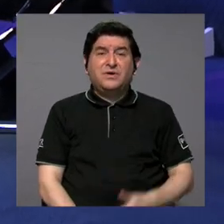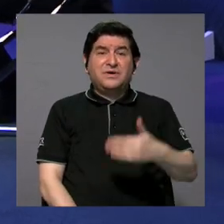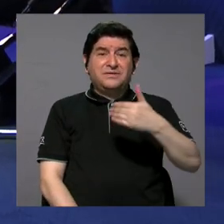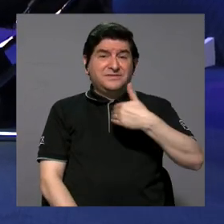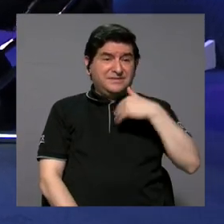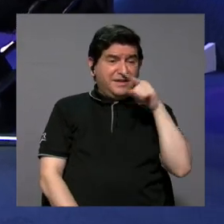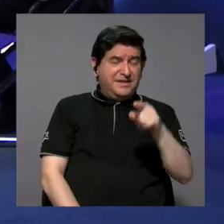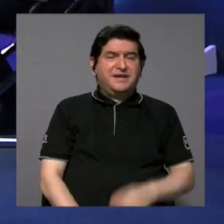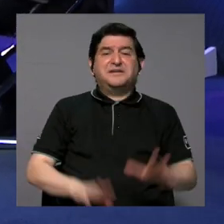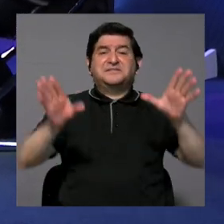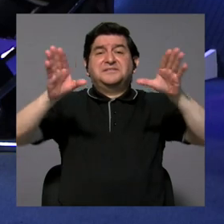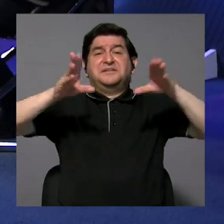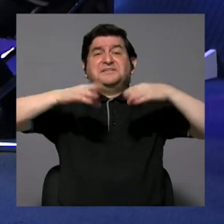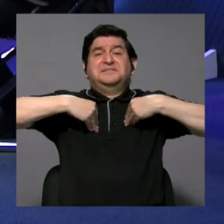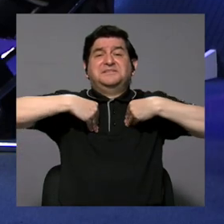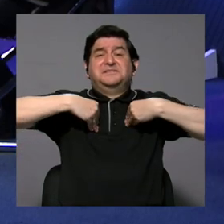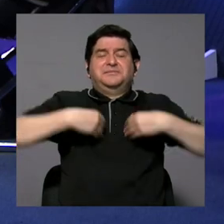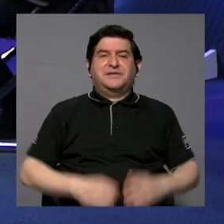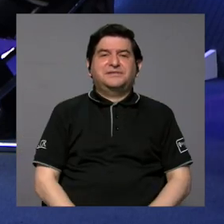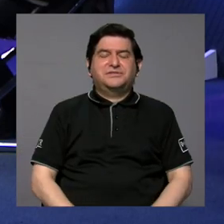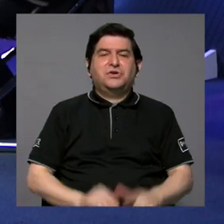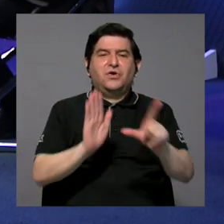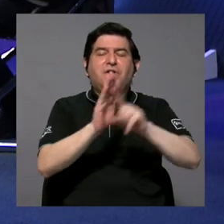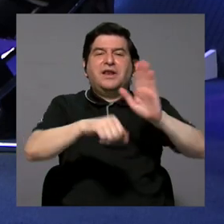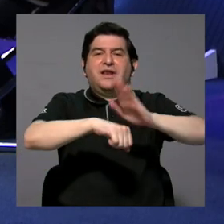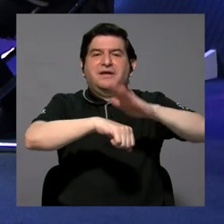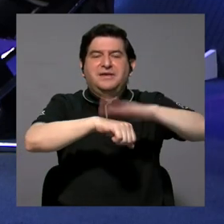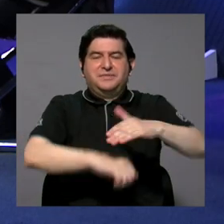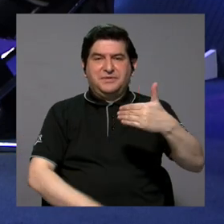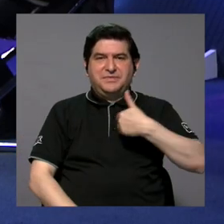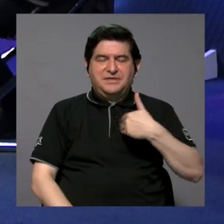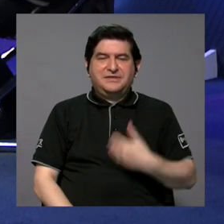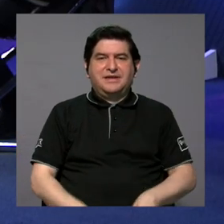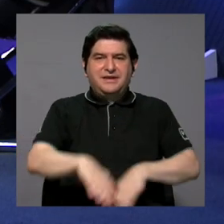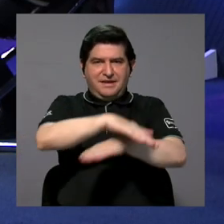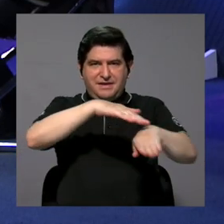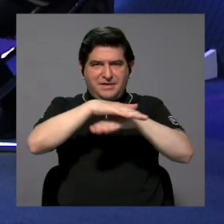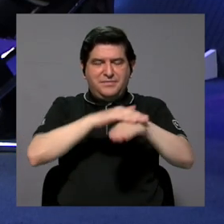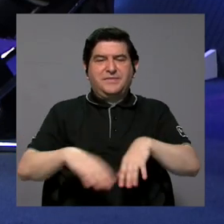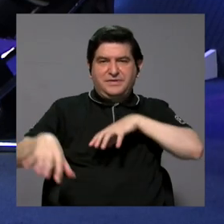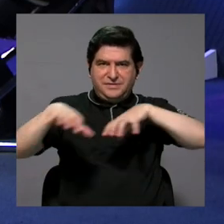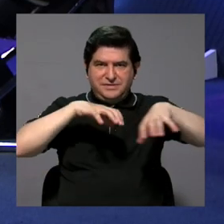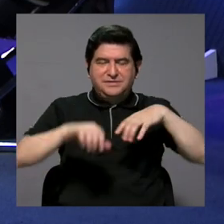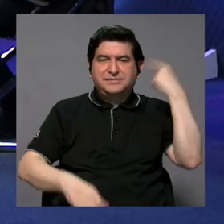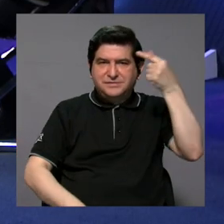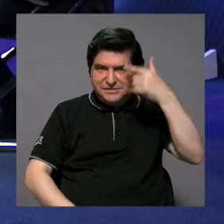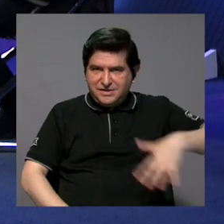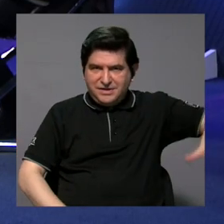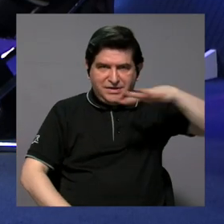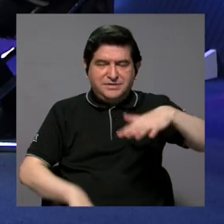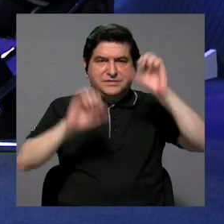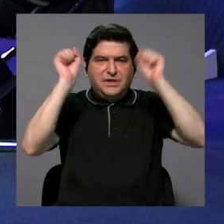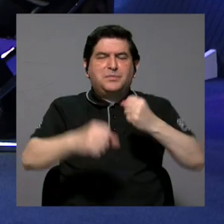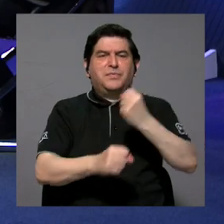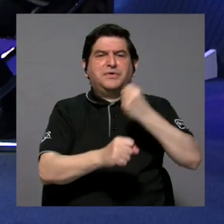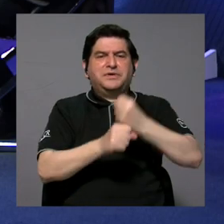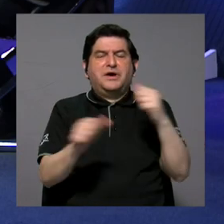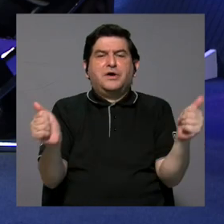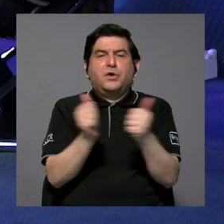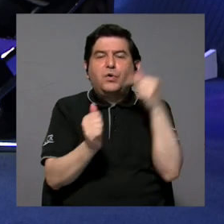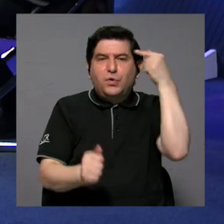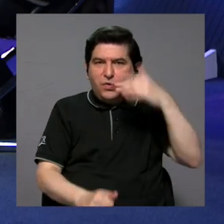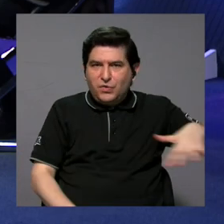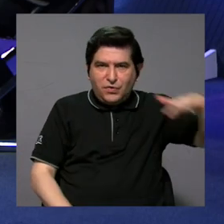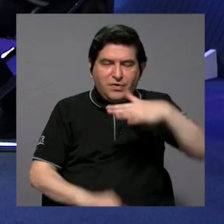hay esa aceptación. La ley te permite tener ese fundamento para movilizar al Estado para que podamos trabajar con el